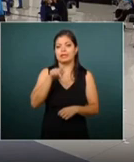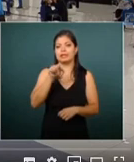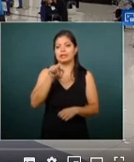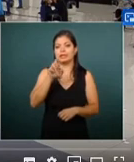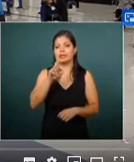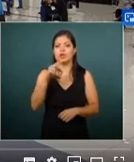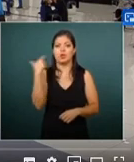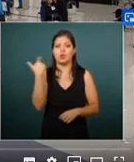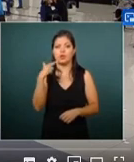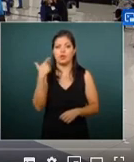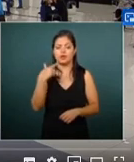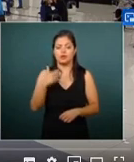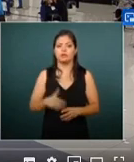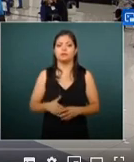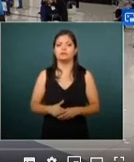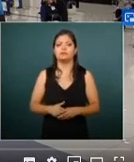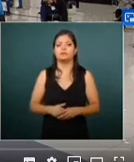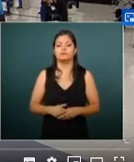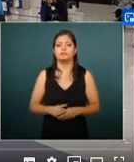con calzolano